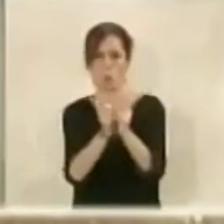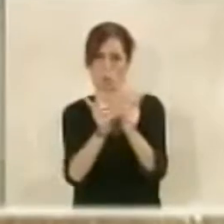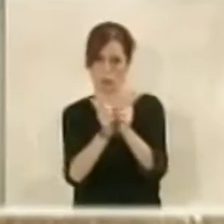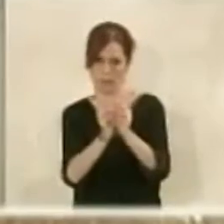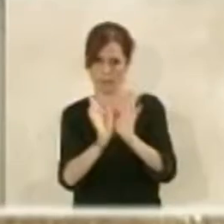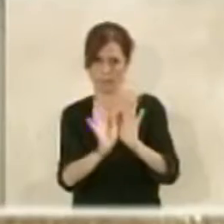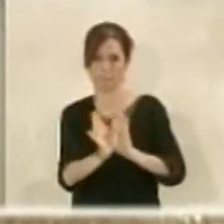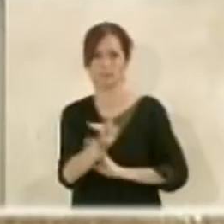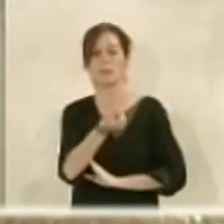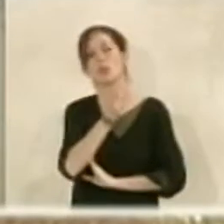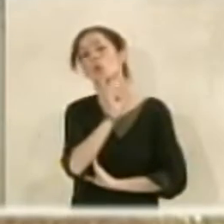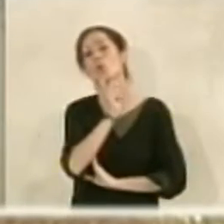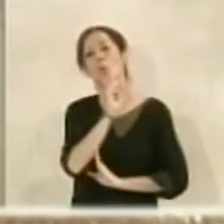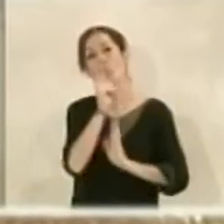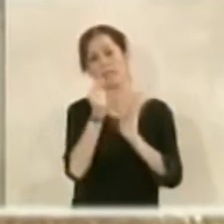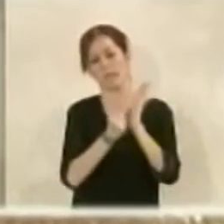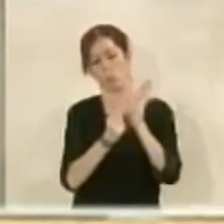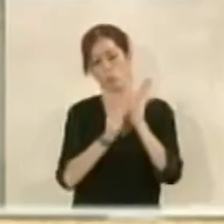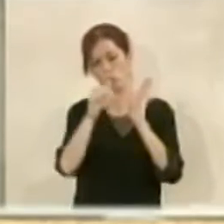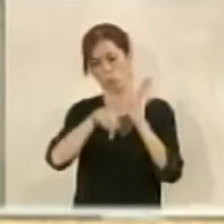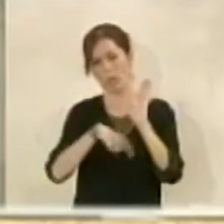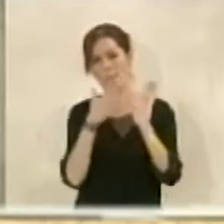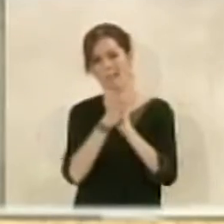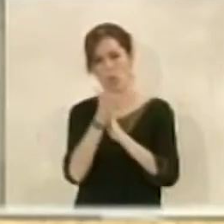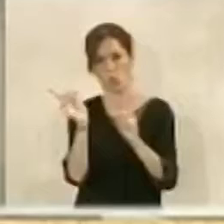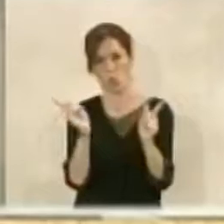que la merece de que del punto que traemos hoy aquí